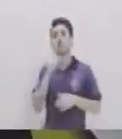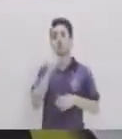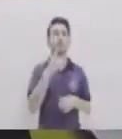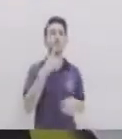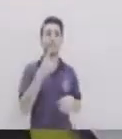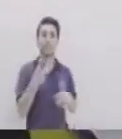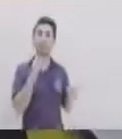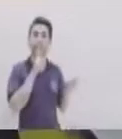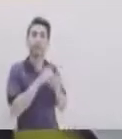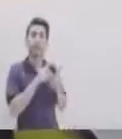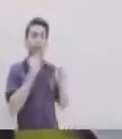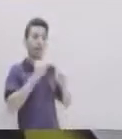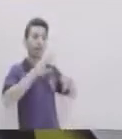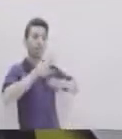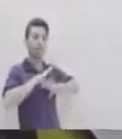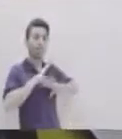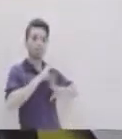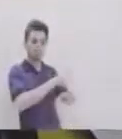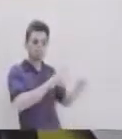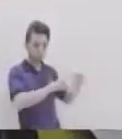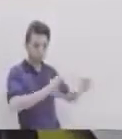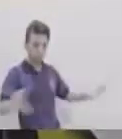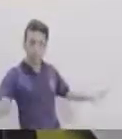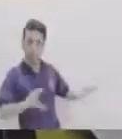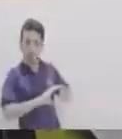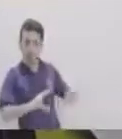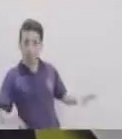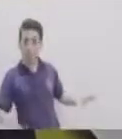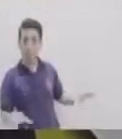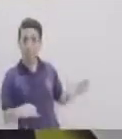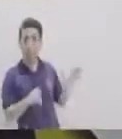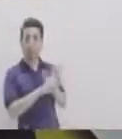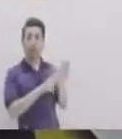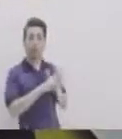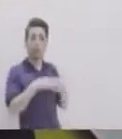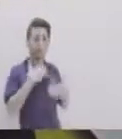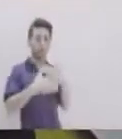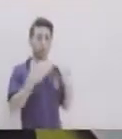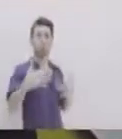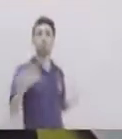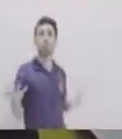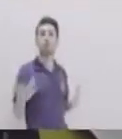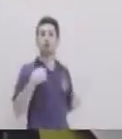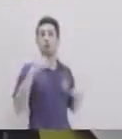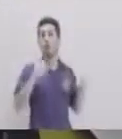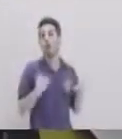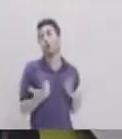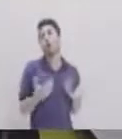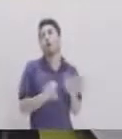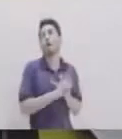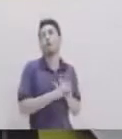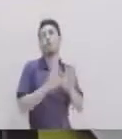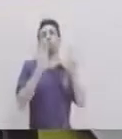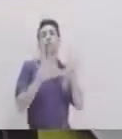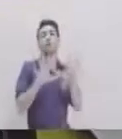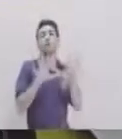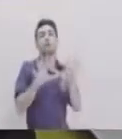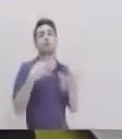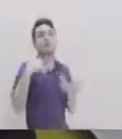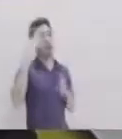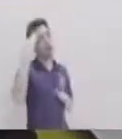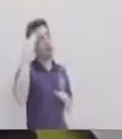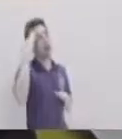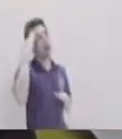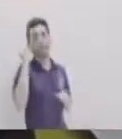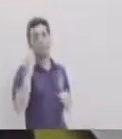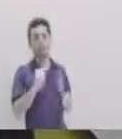hay que asegurar Existencia También hay que tener En cuenta Como por ejemplo La producción ¿Verdad? Bueno si yo puedo Hacer 10 unidades Tengo que estar